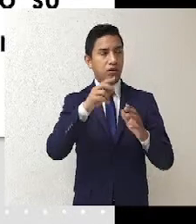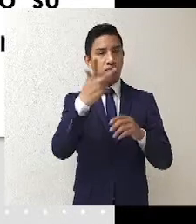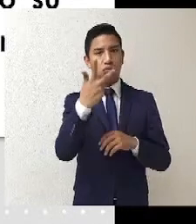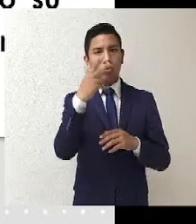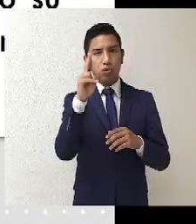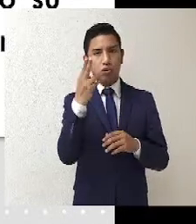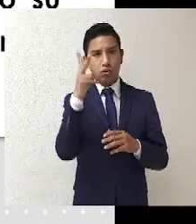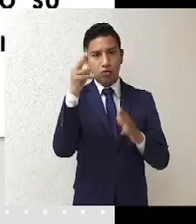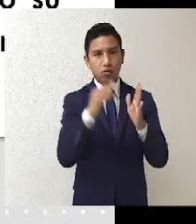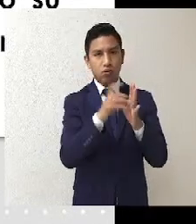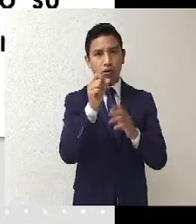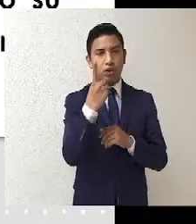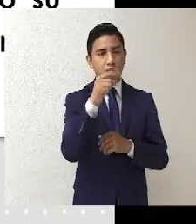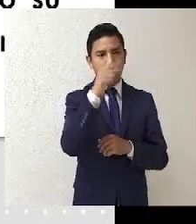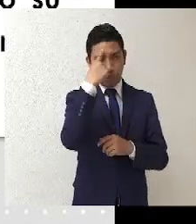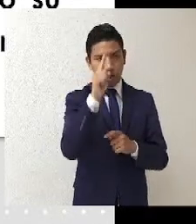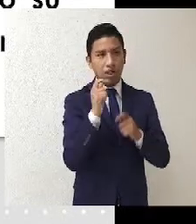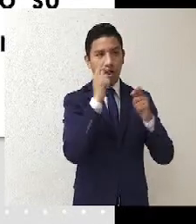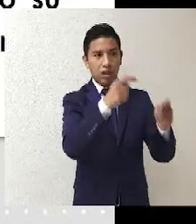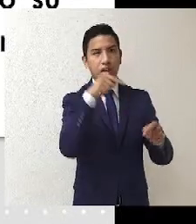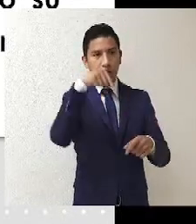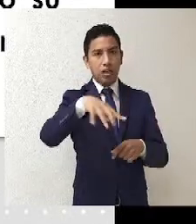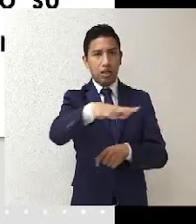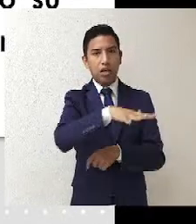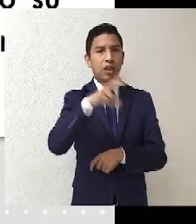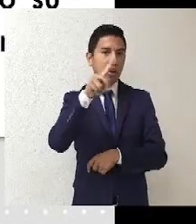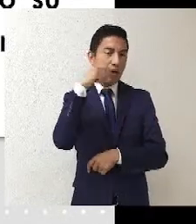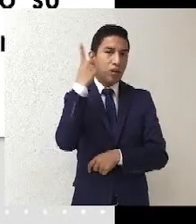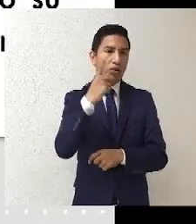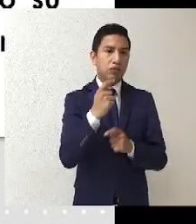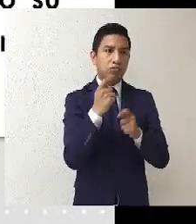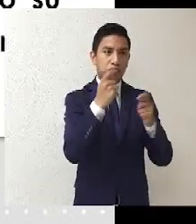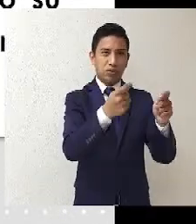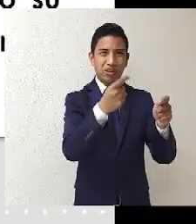convocatoria para la selección de la candidatura a la gubernatura de Durango.